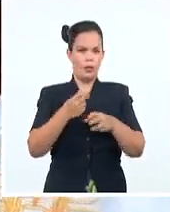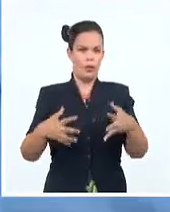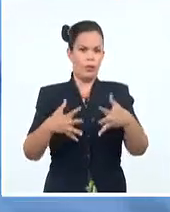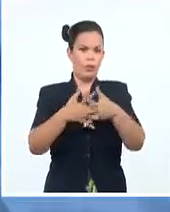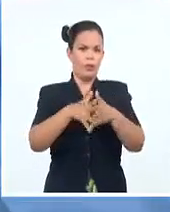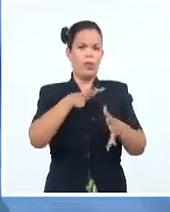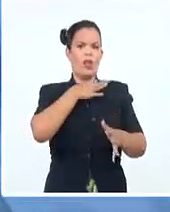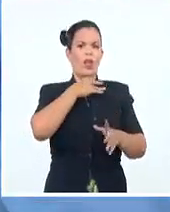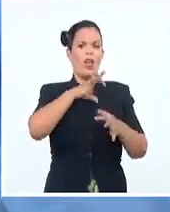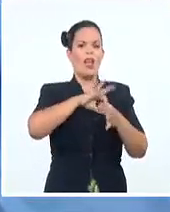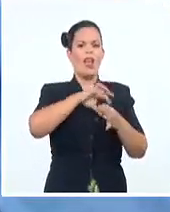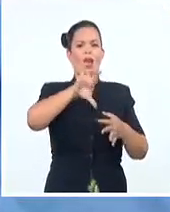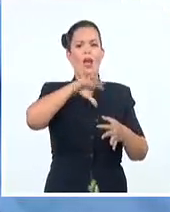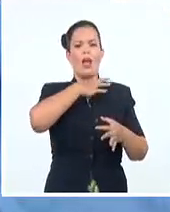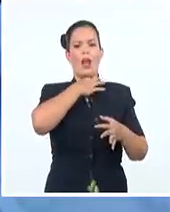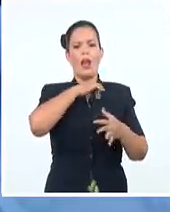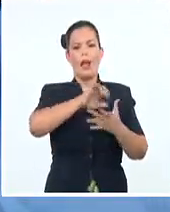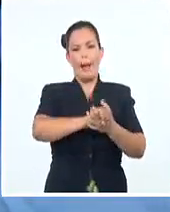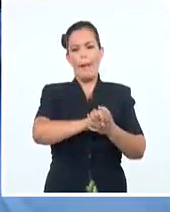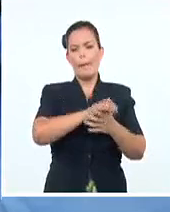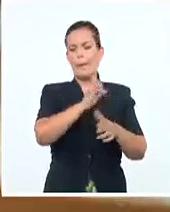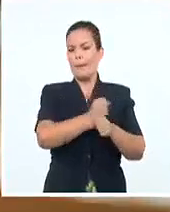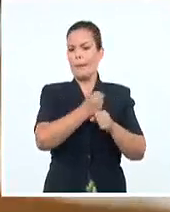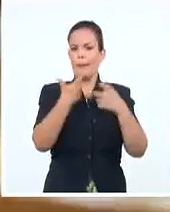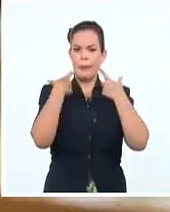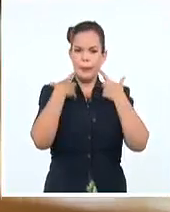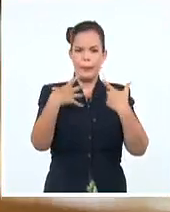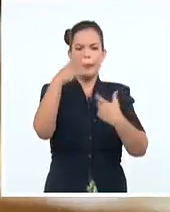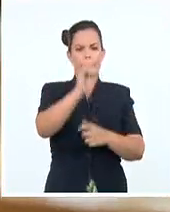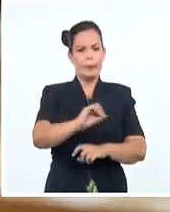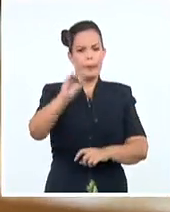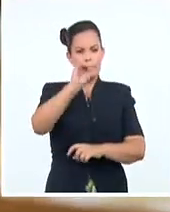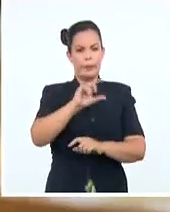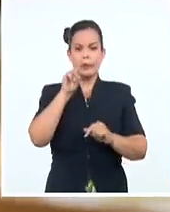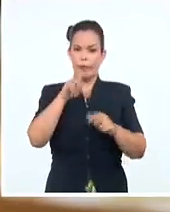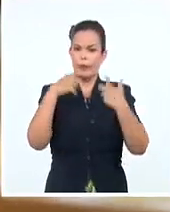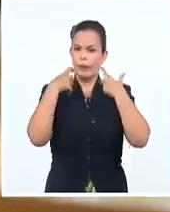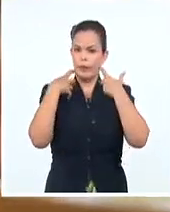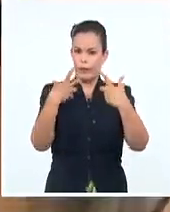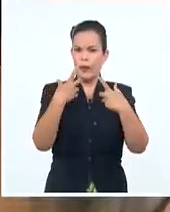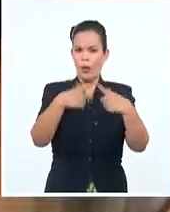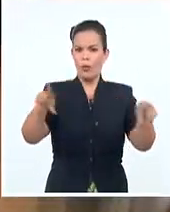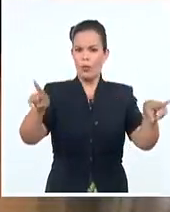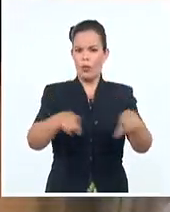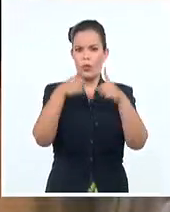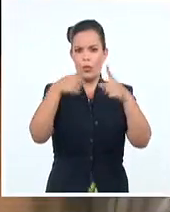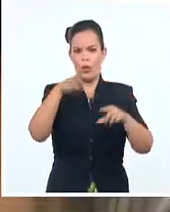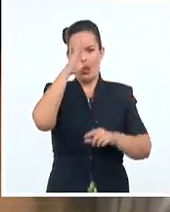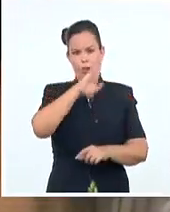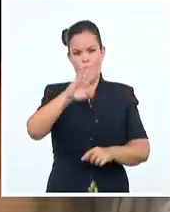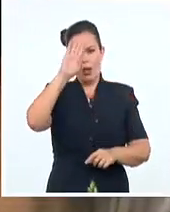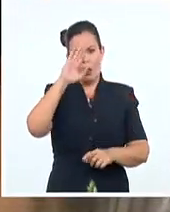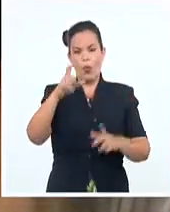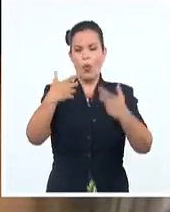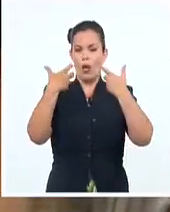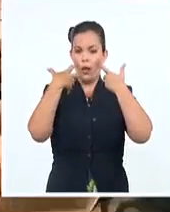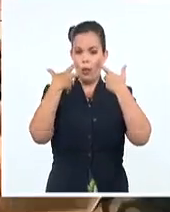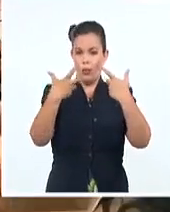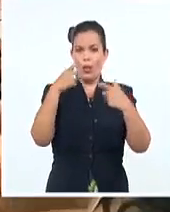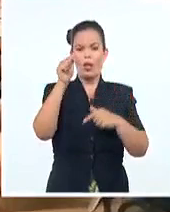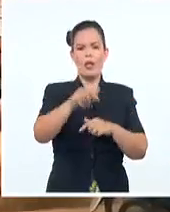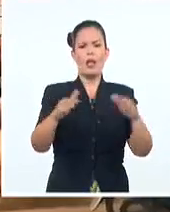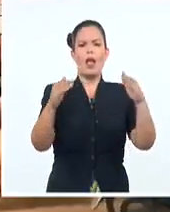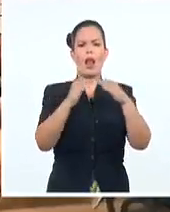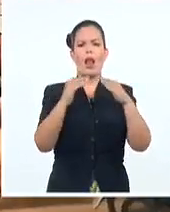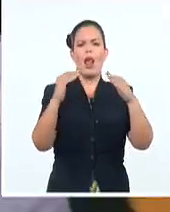de Oriente. El título Escenas y Consumos Culturales de la Música Cubana, Miradas Diversas, fue la atracción en la Casa de las